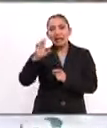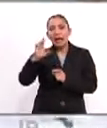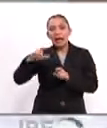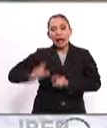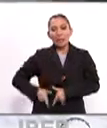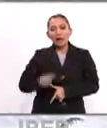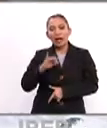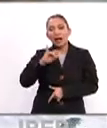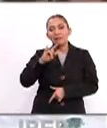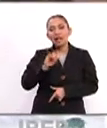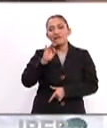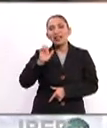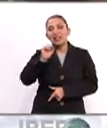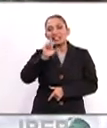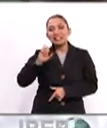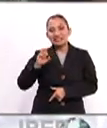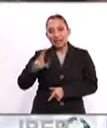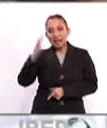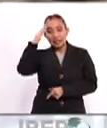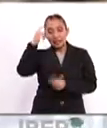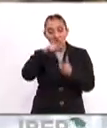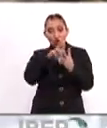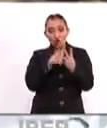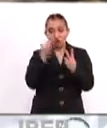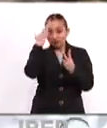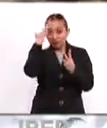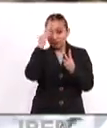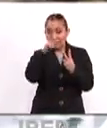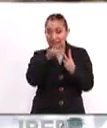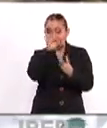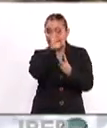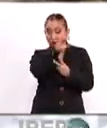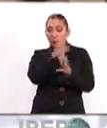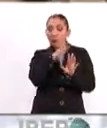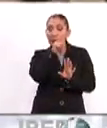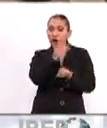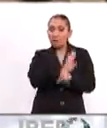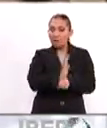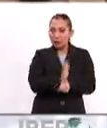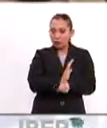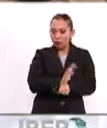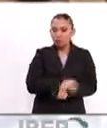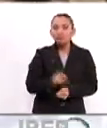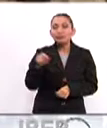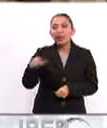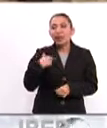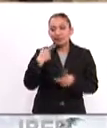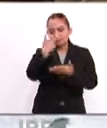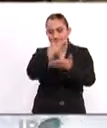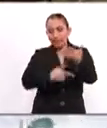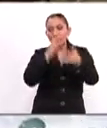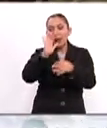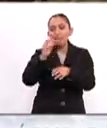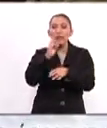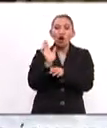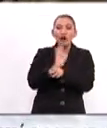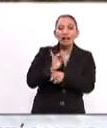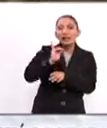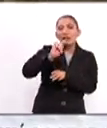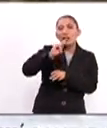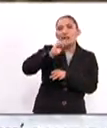Campeones de Javier Feser lideran las nominaciones, entre ellas como Mejor Película. En la terna para Mejor Filme